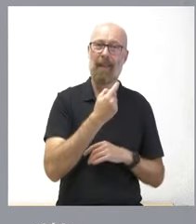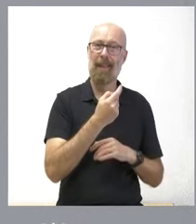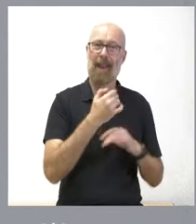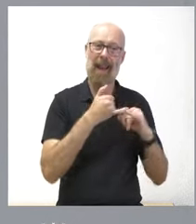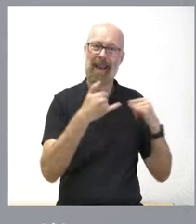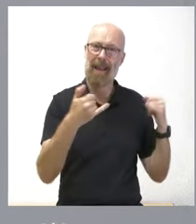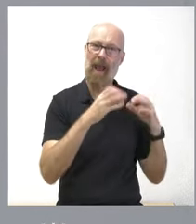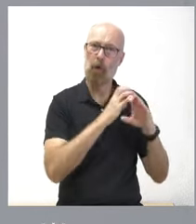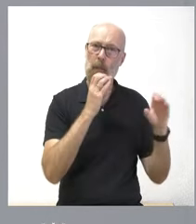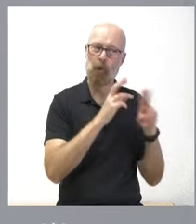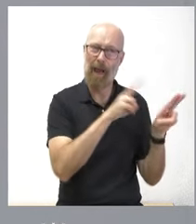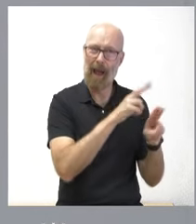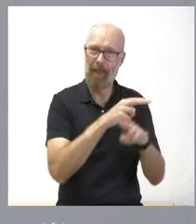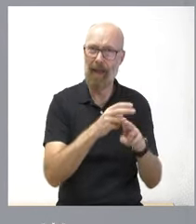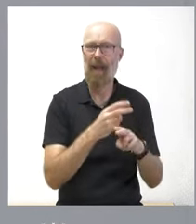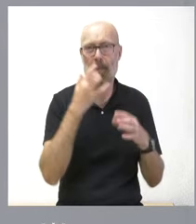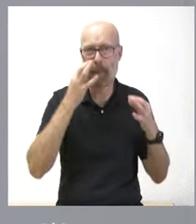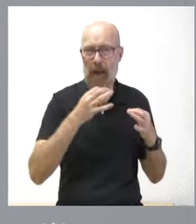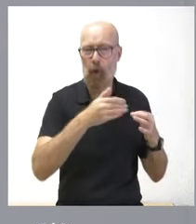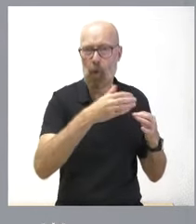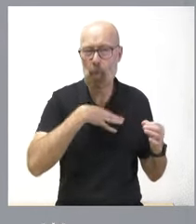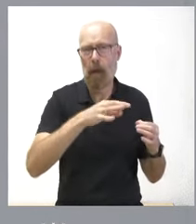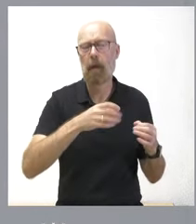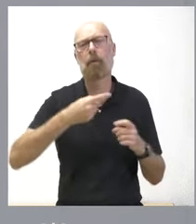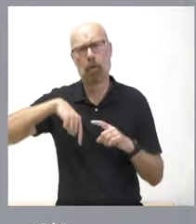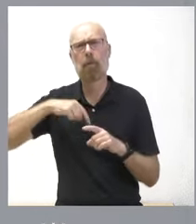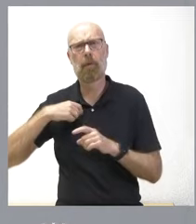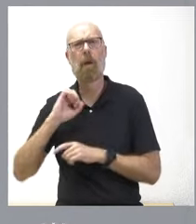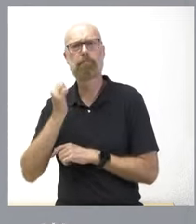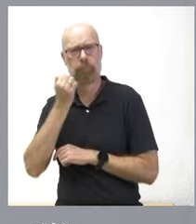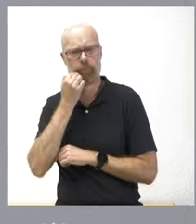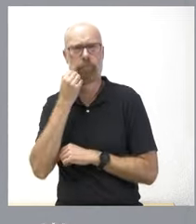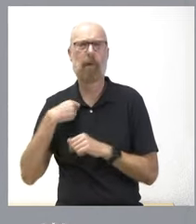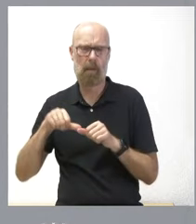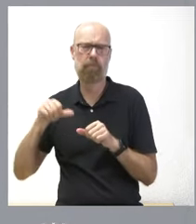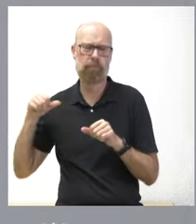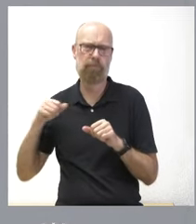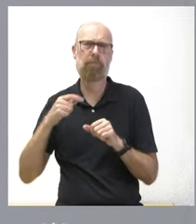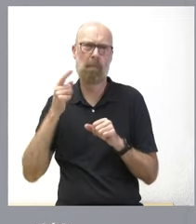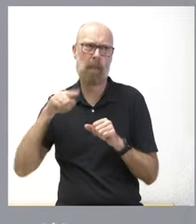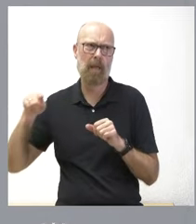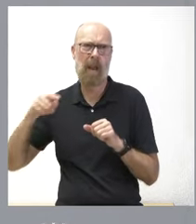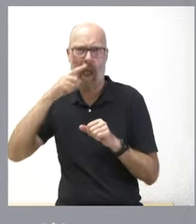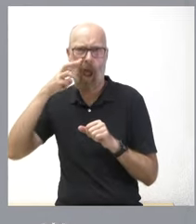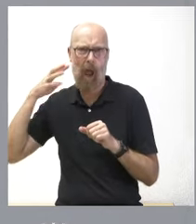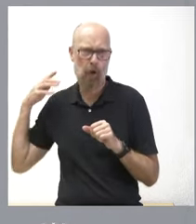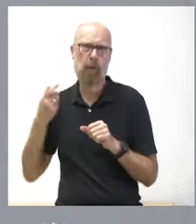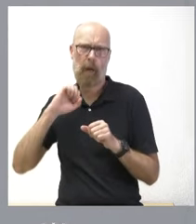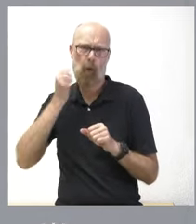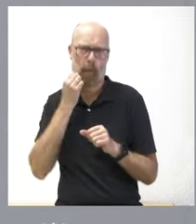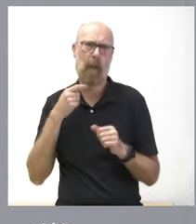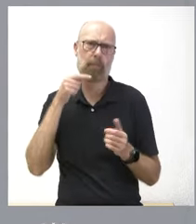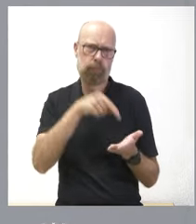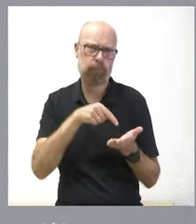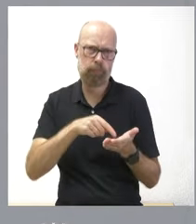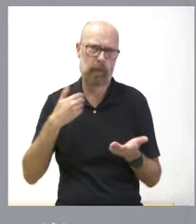que nosotros hemos venido denunciando esta cuestión desde hace muchos meses y muchos años que entonces no se nos creía